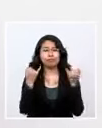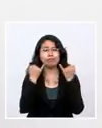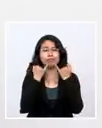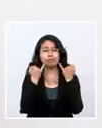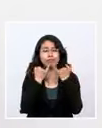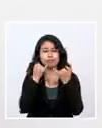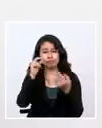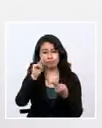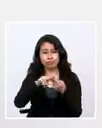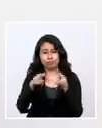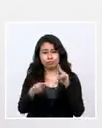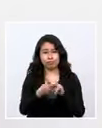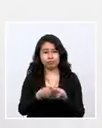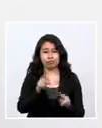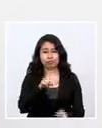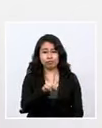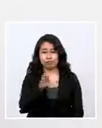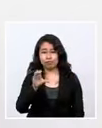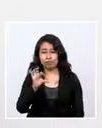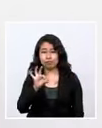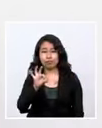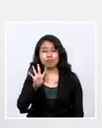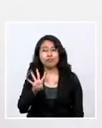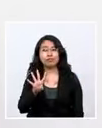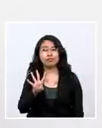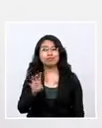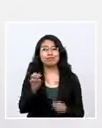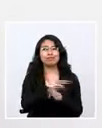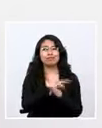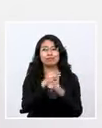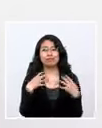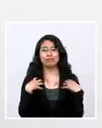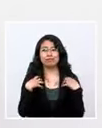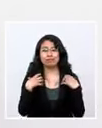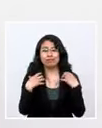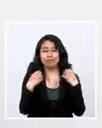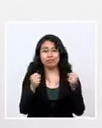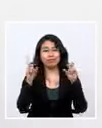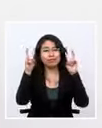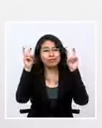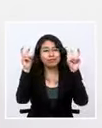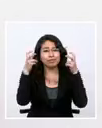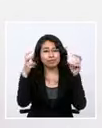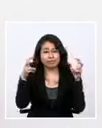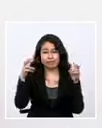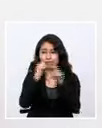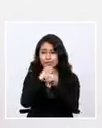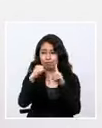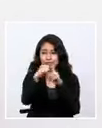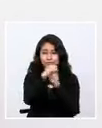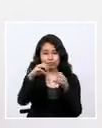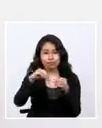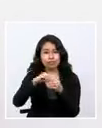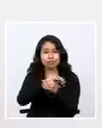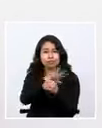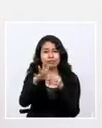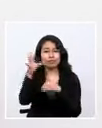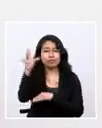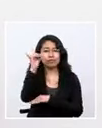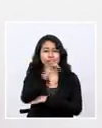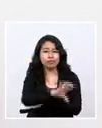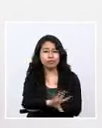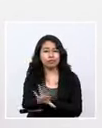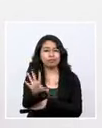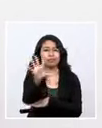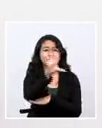reporte número 194 del Ministerio de Salud con relación a la situación del COVID-19 en el